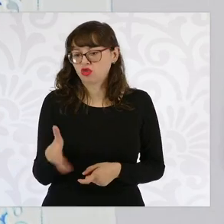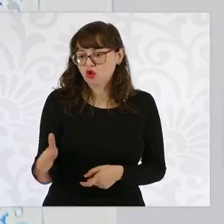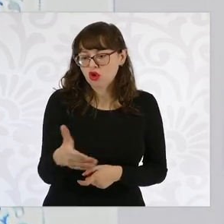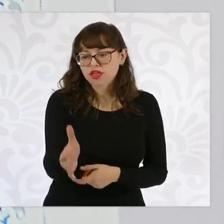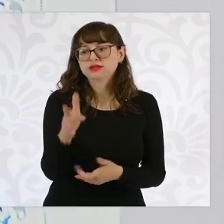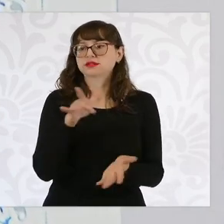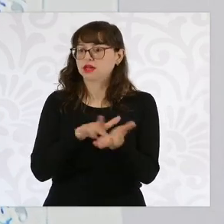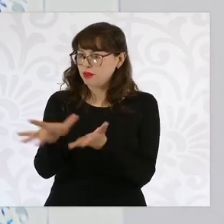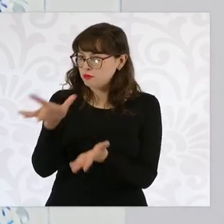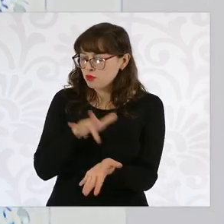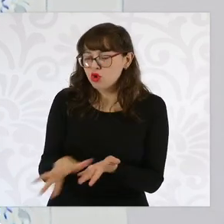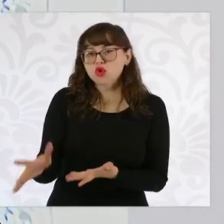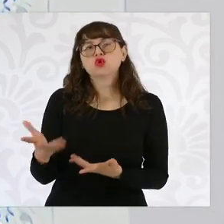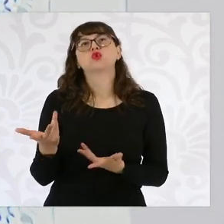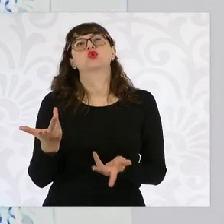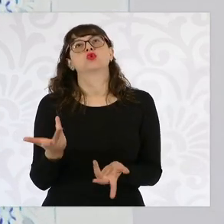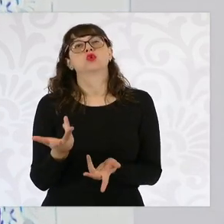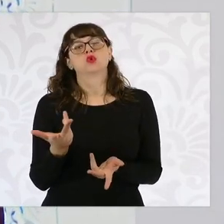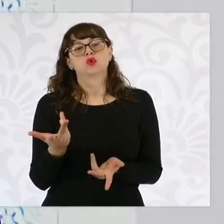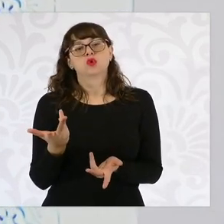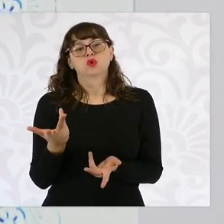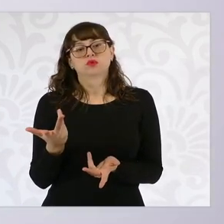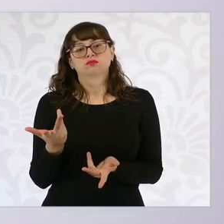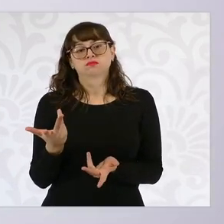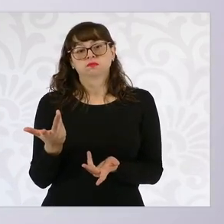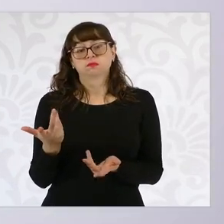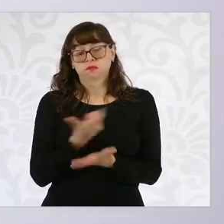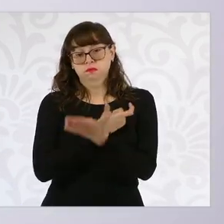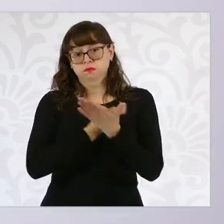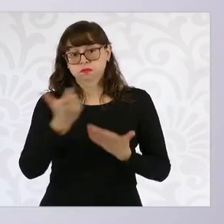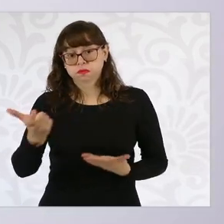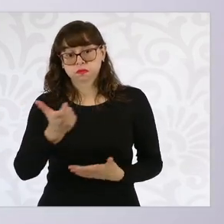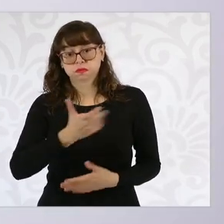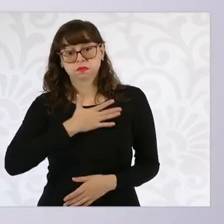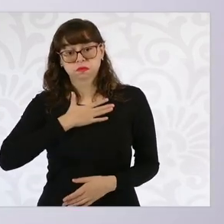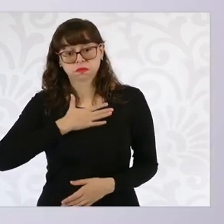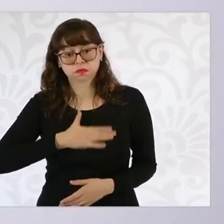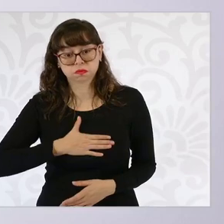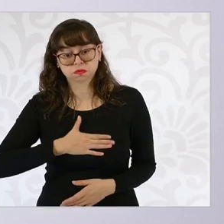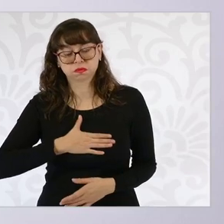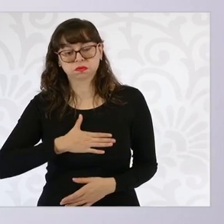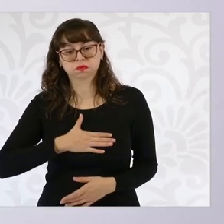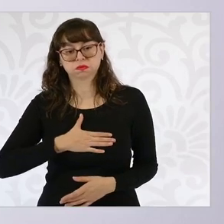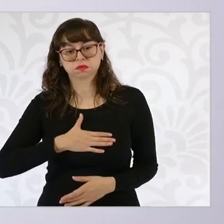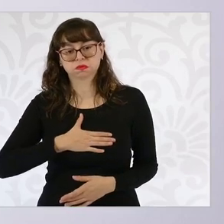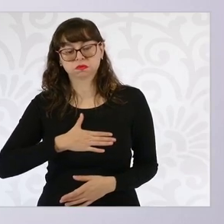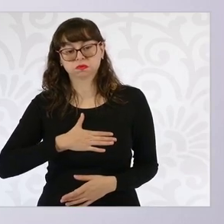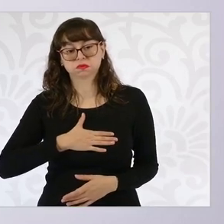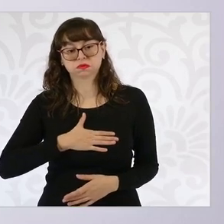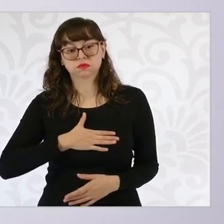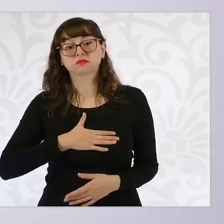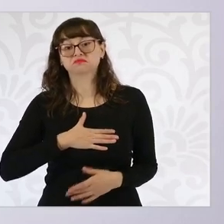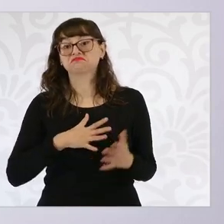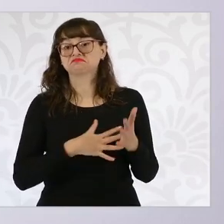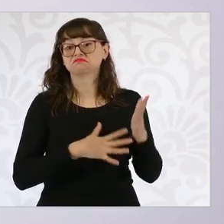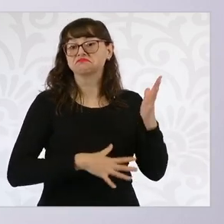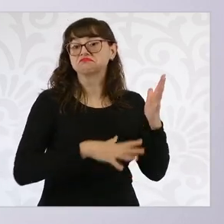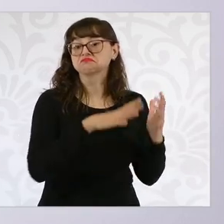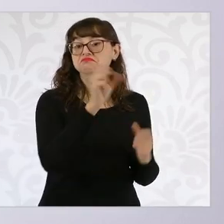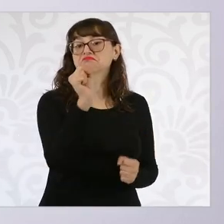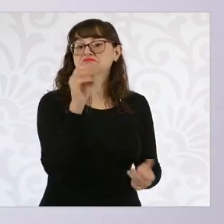pequeños pescadores, y los precios de garantía van a ser